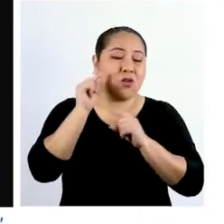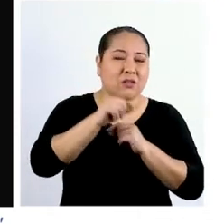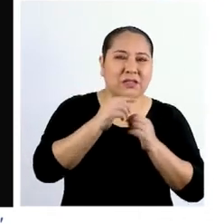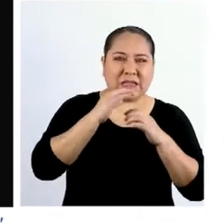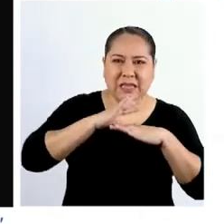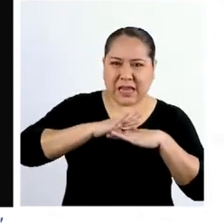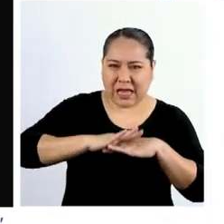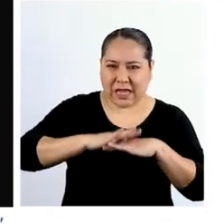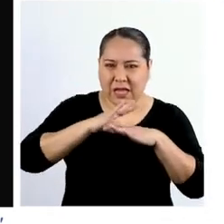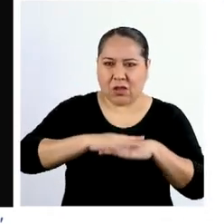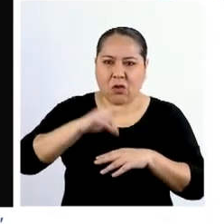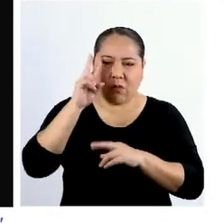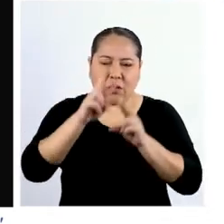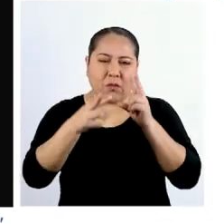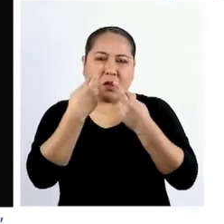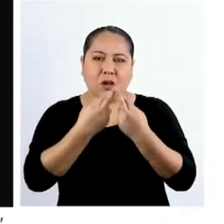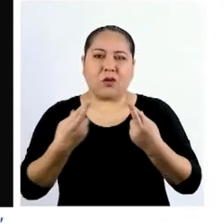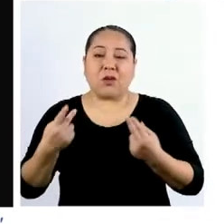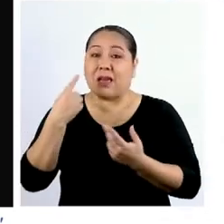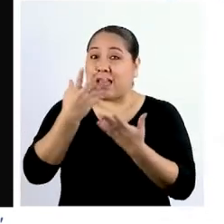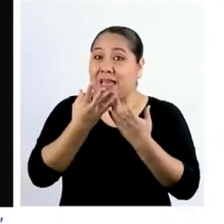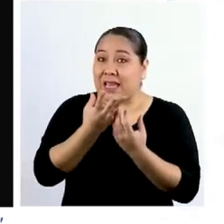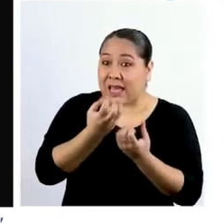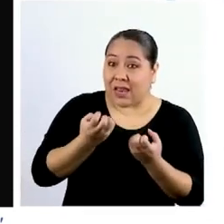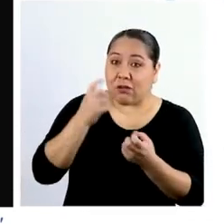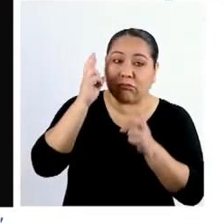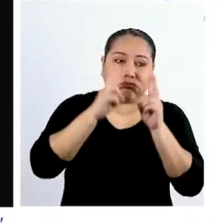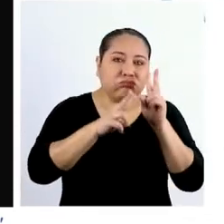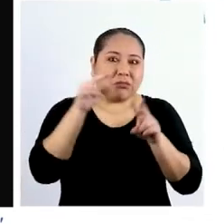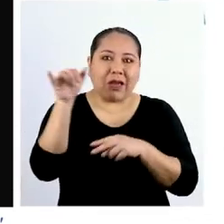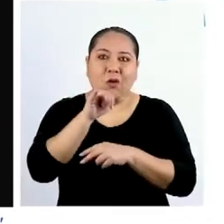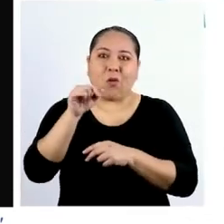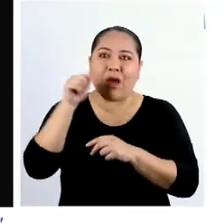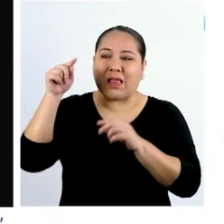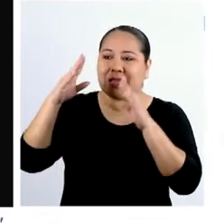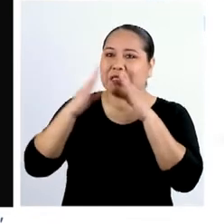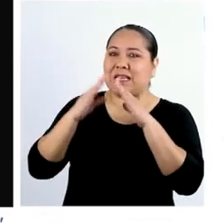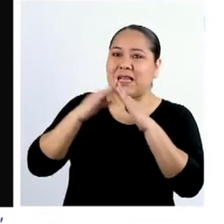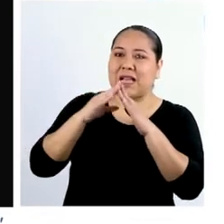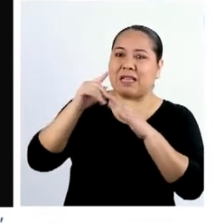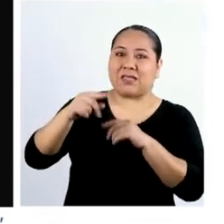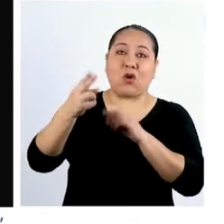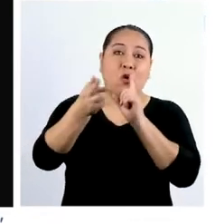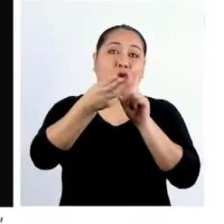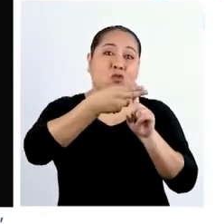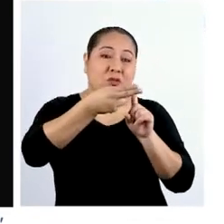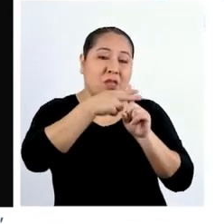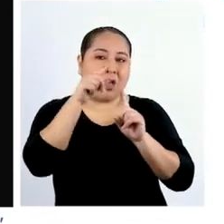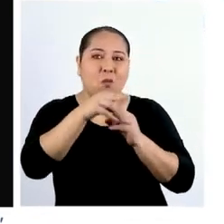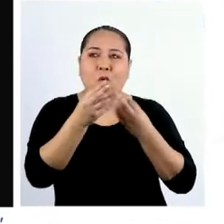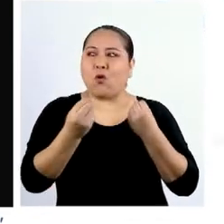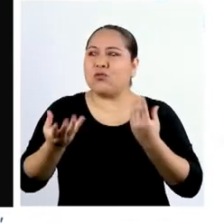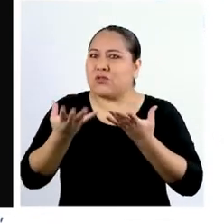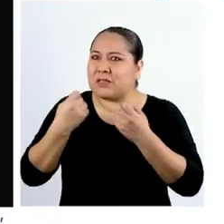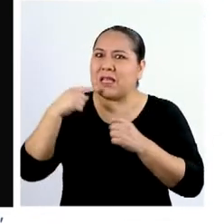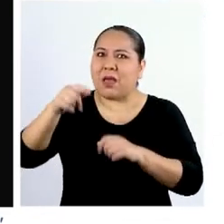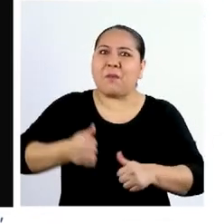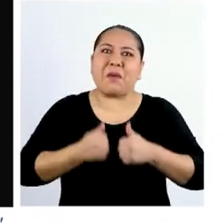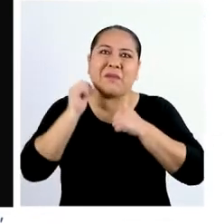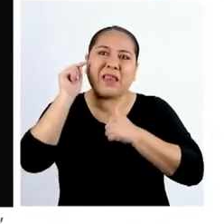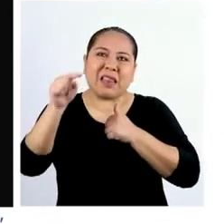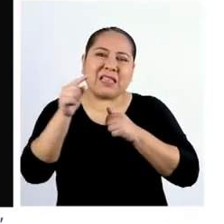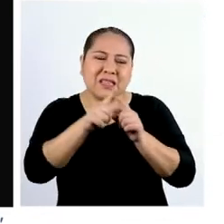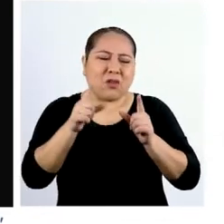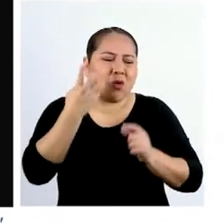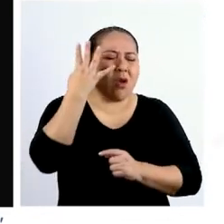escasos. Muchas personas quisieran tener una vista como la que tienen desde esta casa u hotel. Y muchas personas quisieran vivir ahí